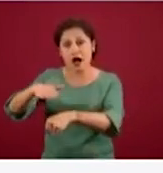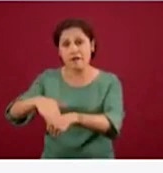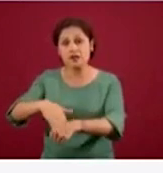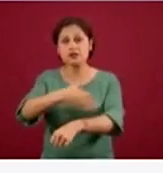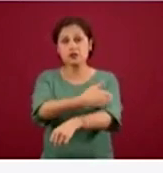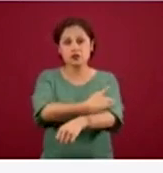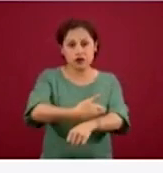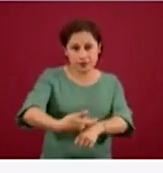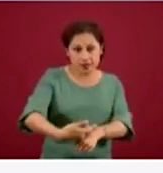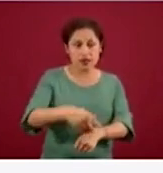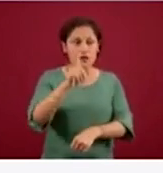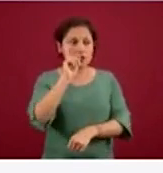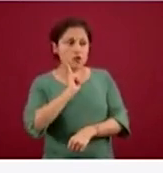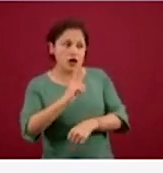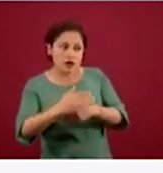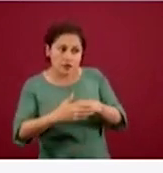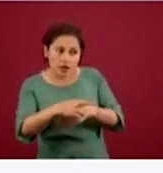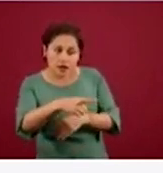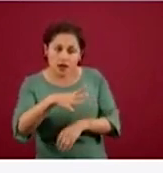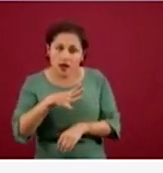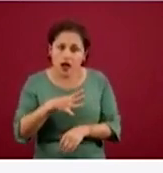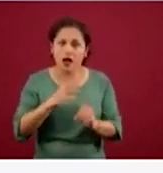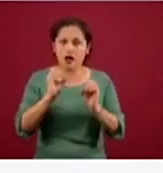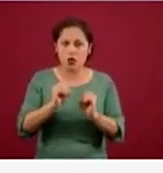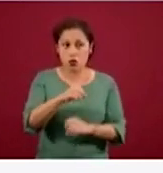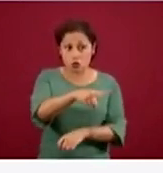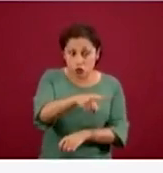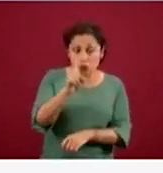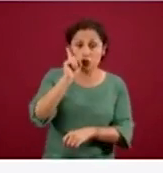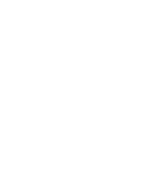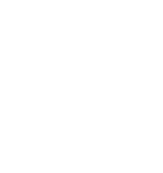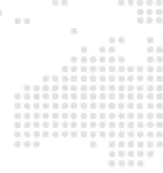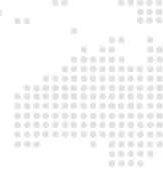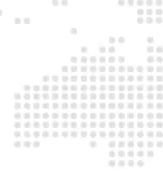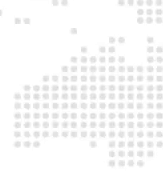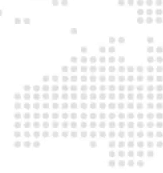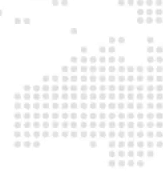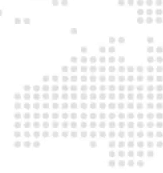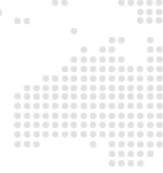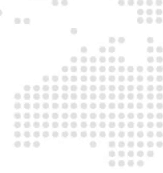este número y por favor nos hagan llegar cualquier irregularidad.